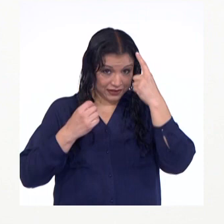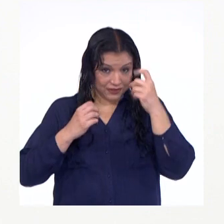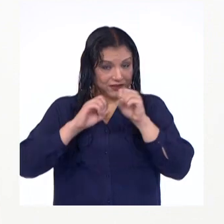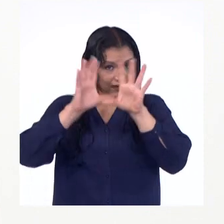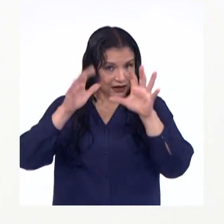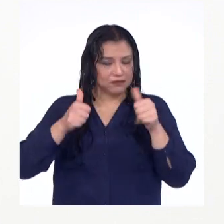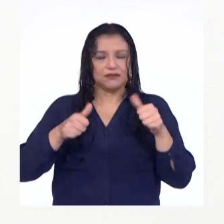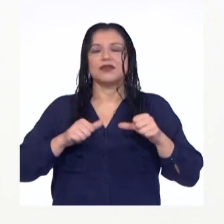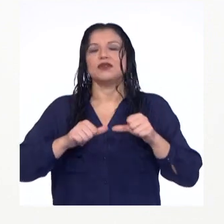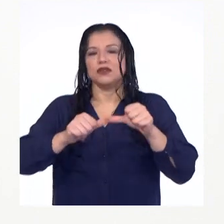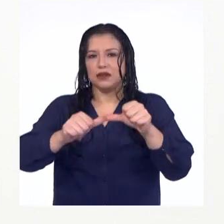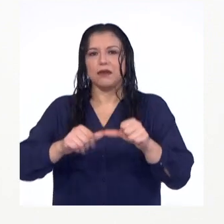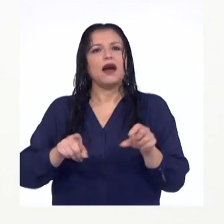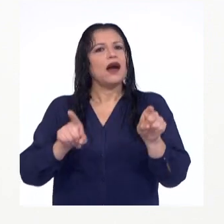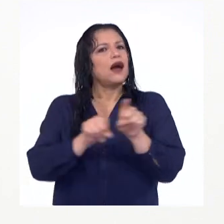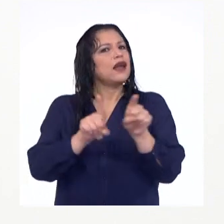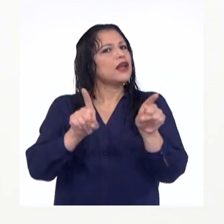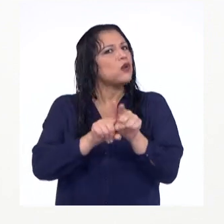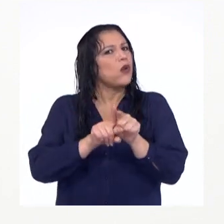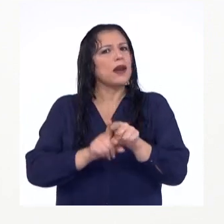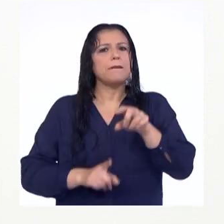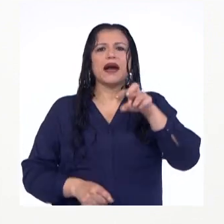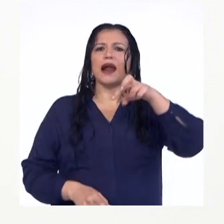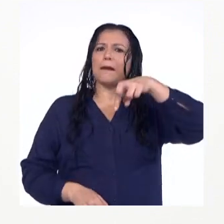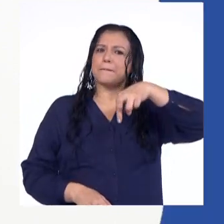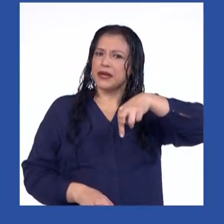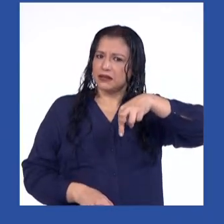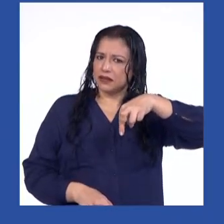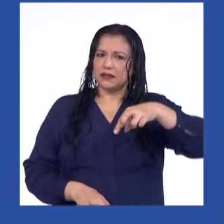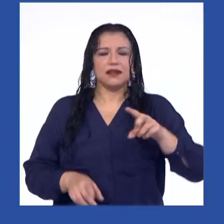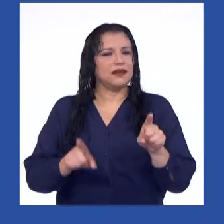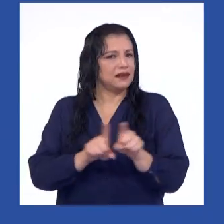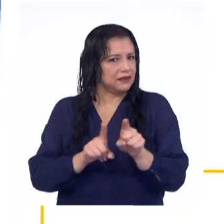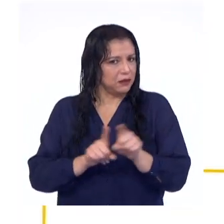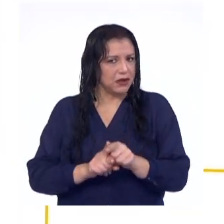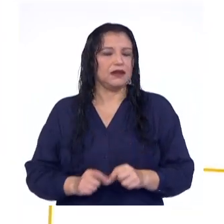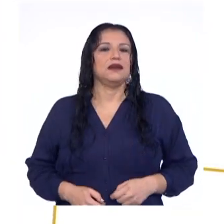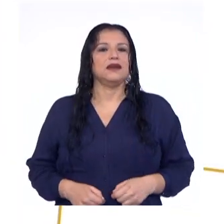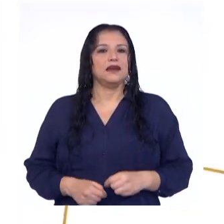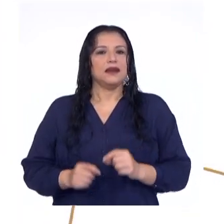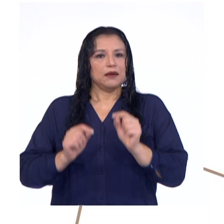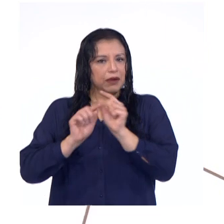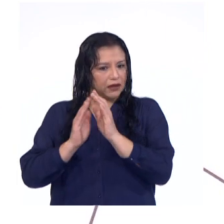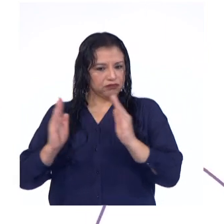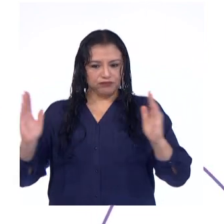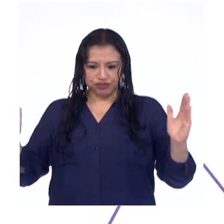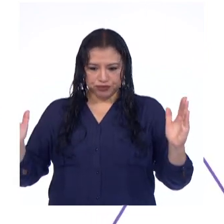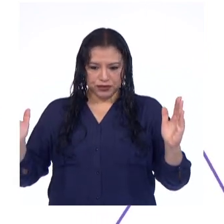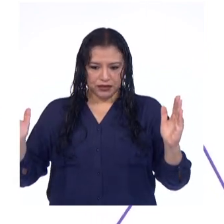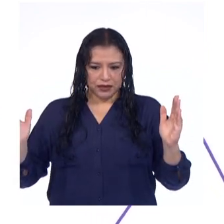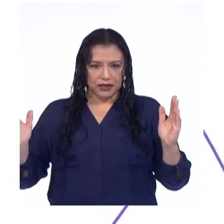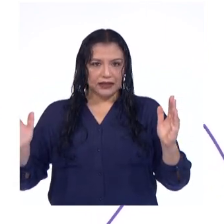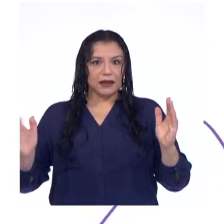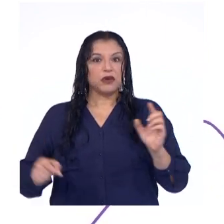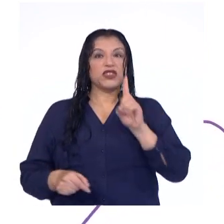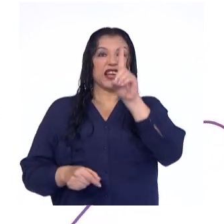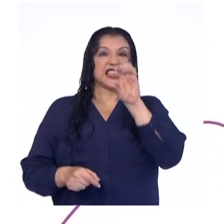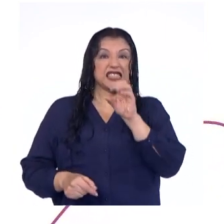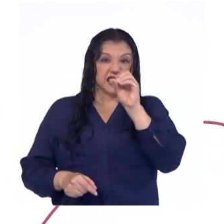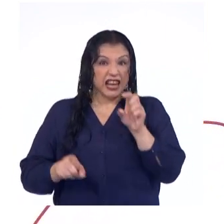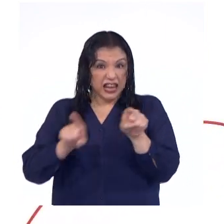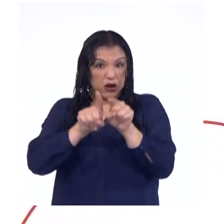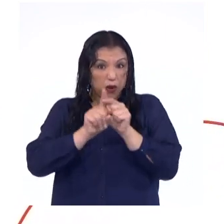Continuamos. Lo mismo funciona para el percentil, por supuesto. Para dividir la distribución en 100 partes